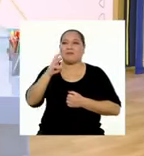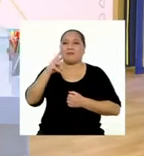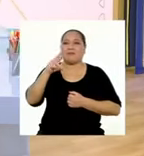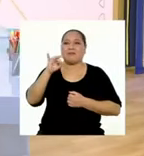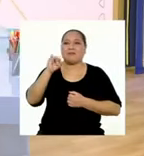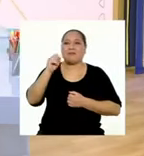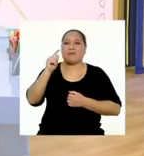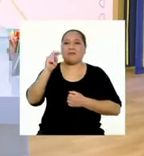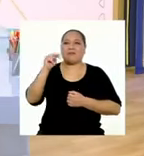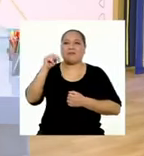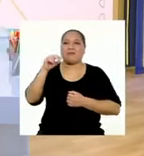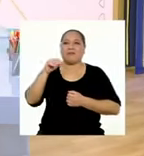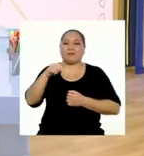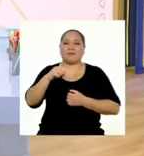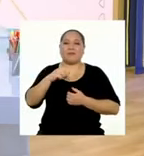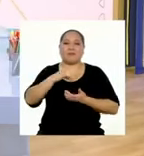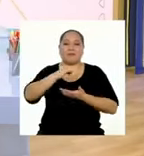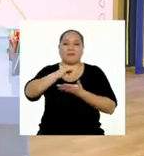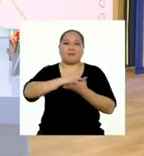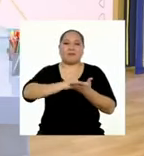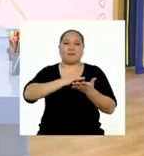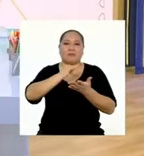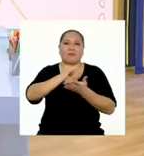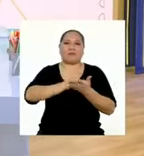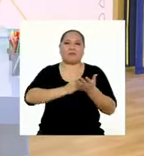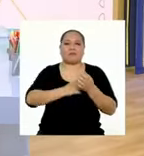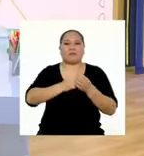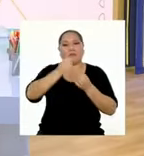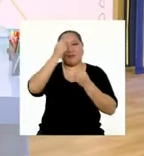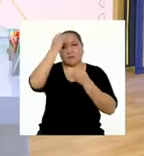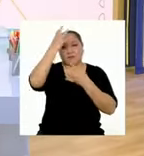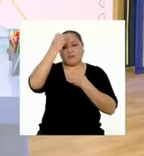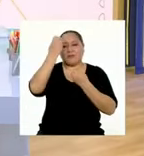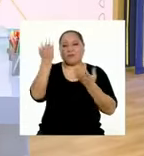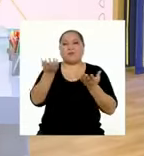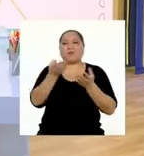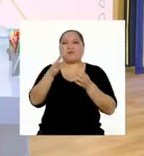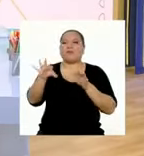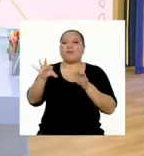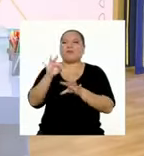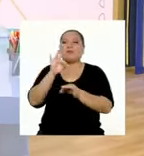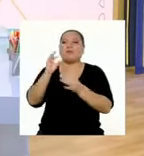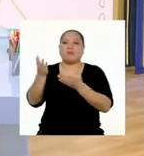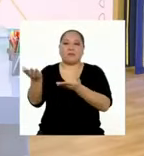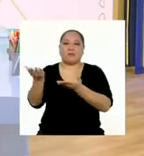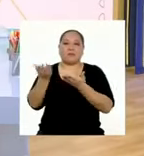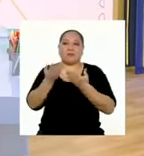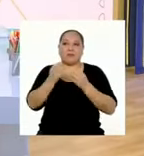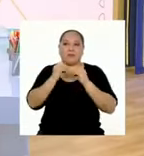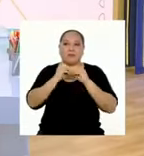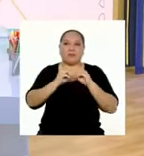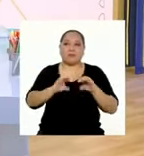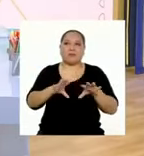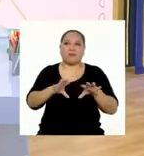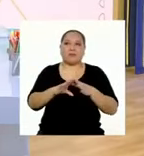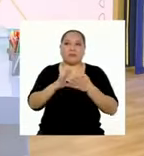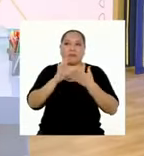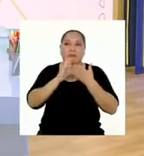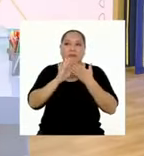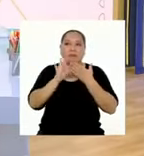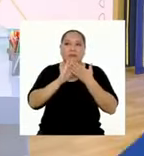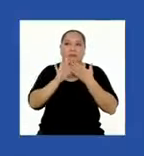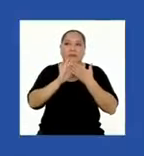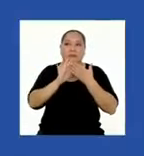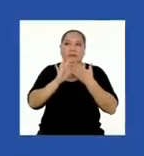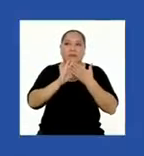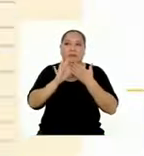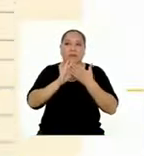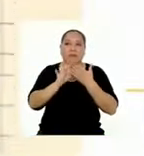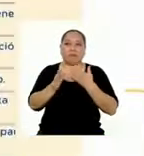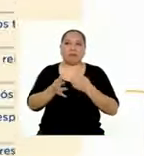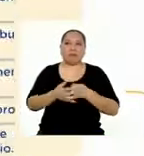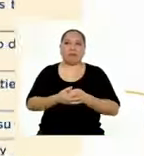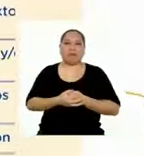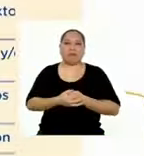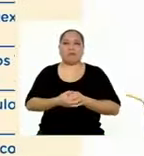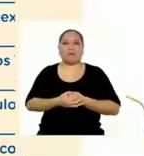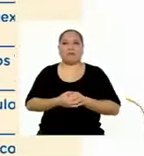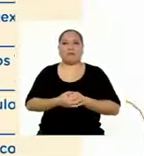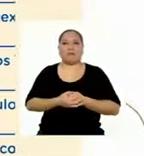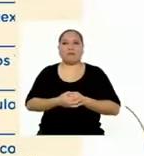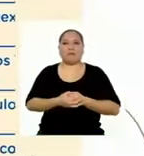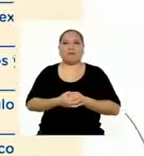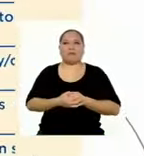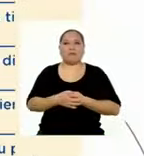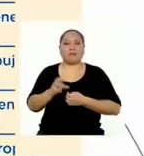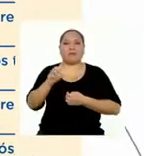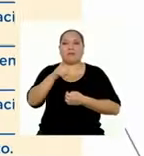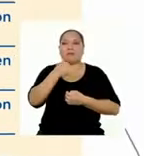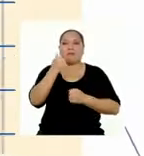Cristina acaba de enviarme los datos del autor y la fuente de dónde obtuvo la información y un emoticón de disculpas. Volvamos